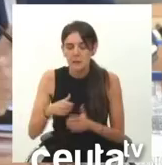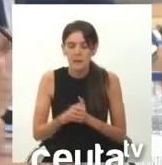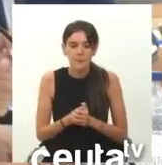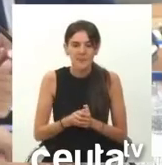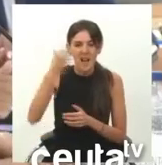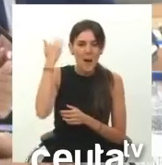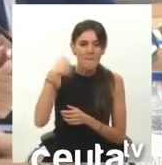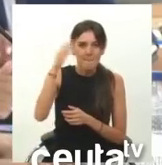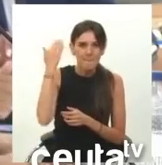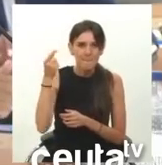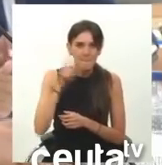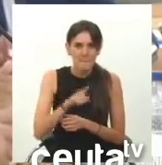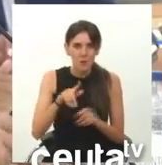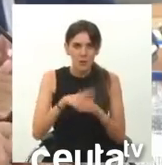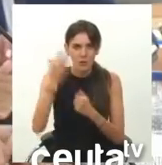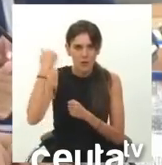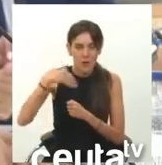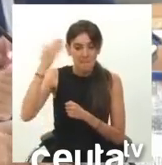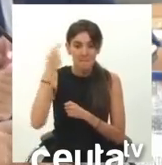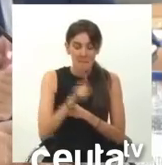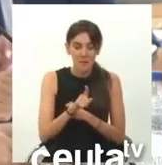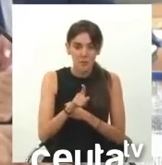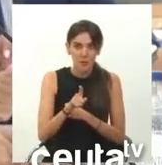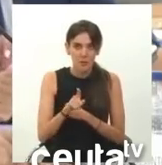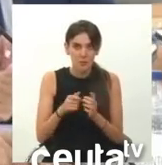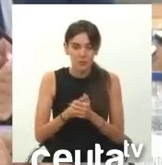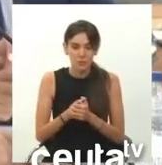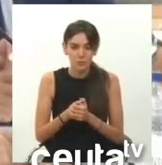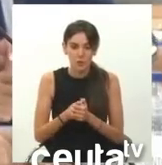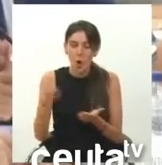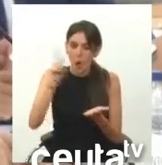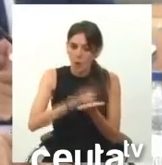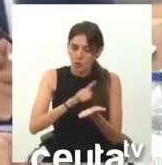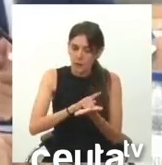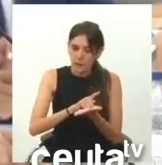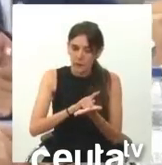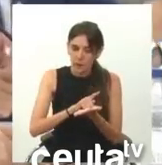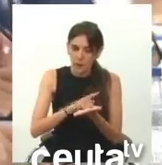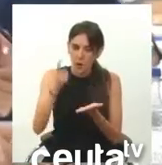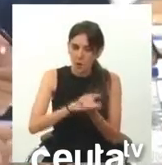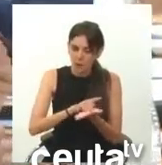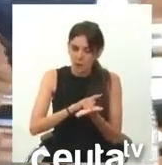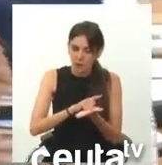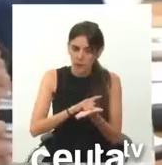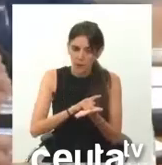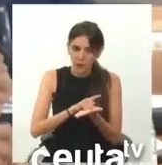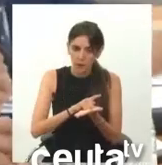Marruecos, Marruecos, otra vez, otra vez.